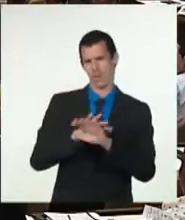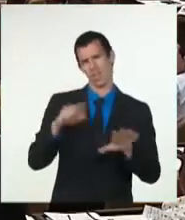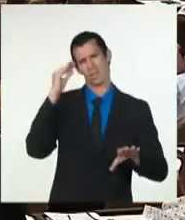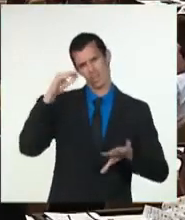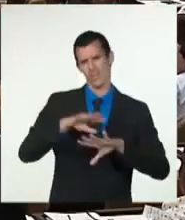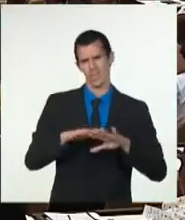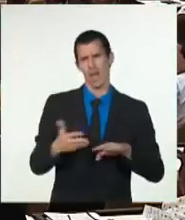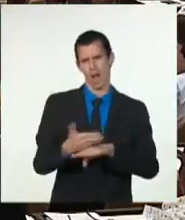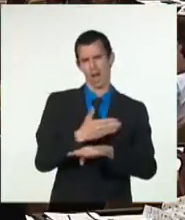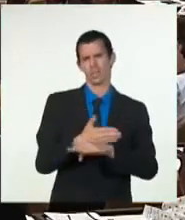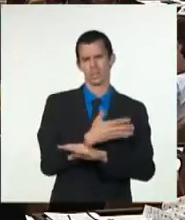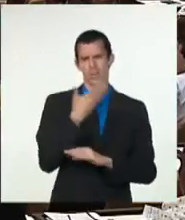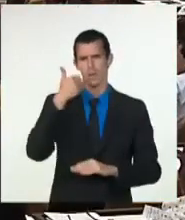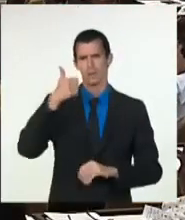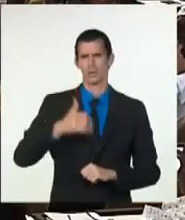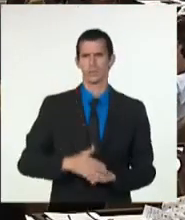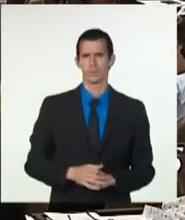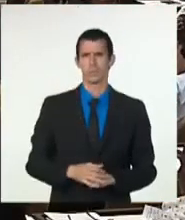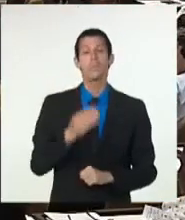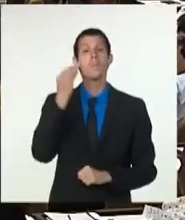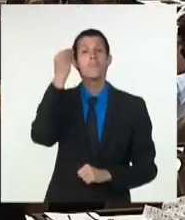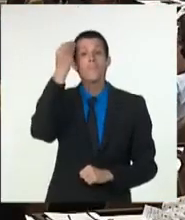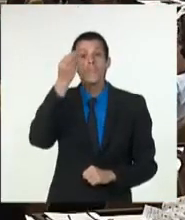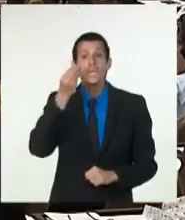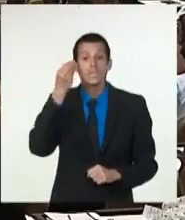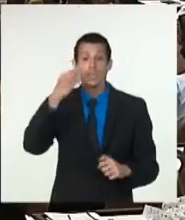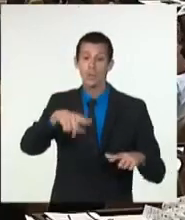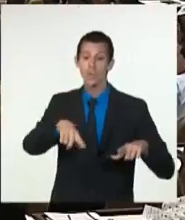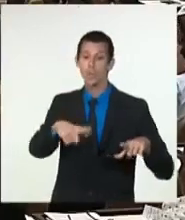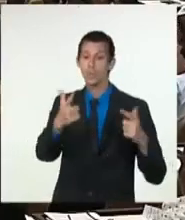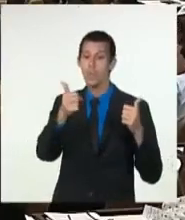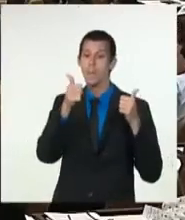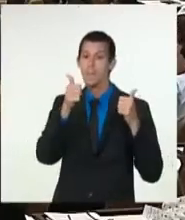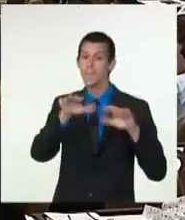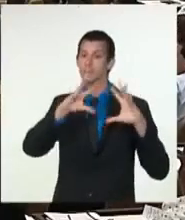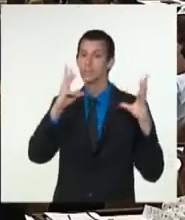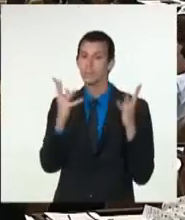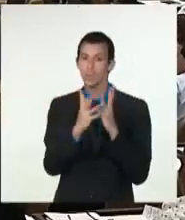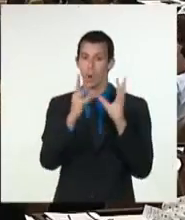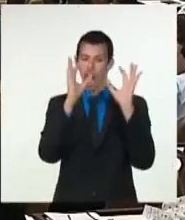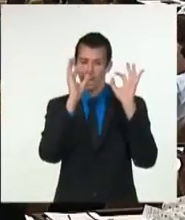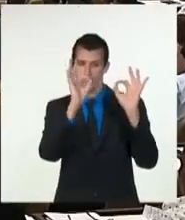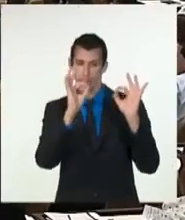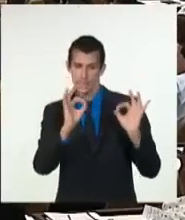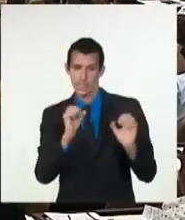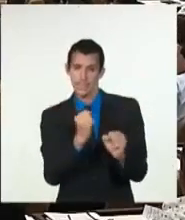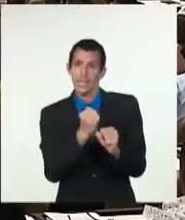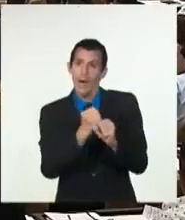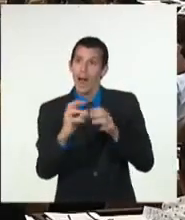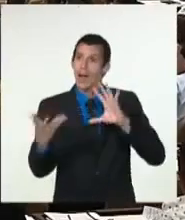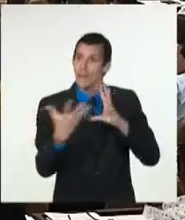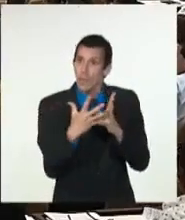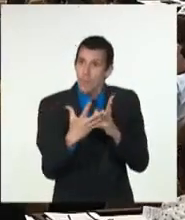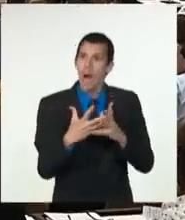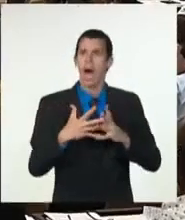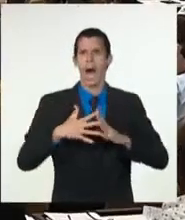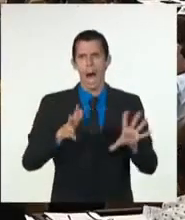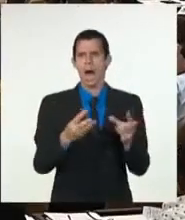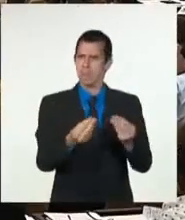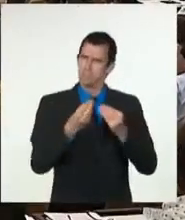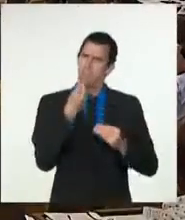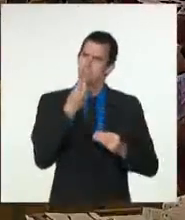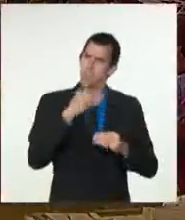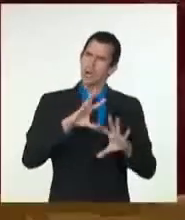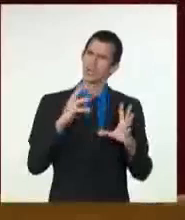corregir progresivamente los desbalances macroeconómicos, el manejo y asignación de la divisa en función de las prioridades de desarrollo